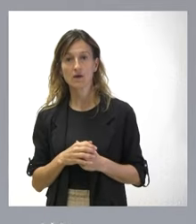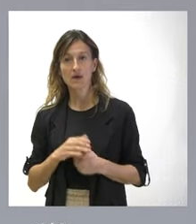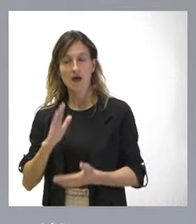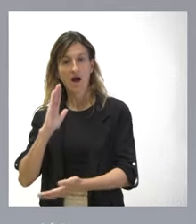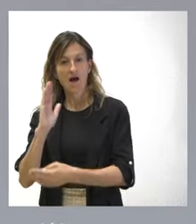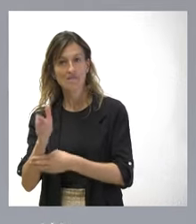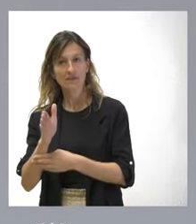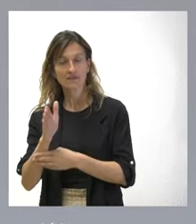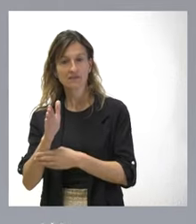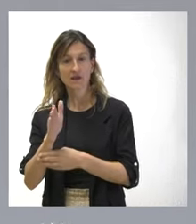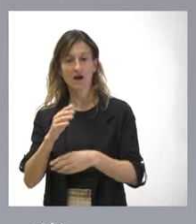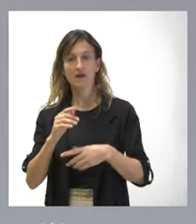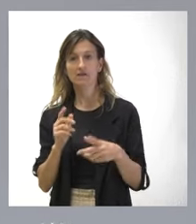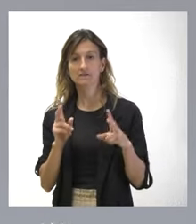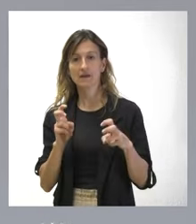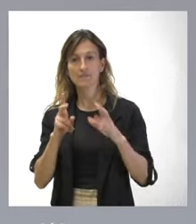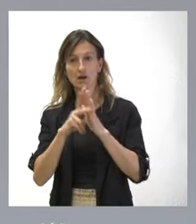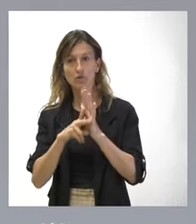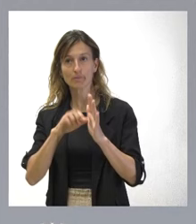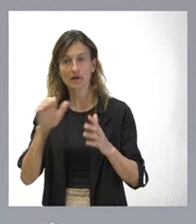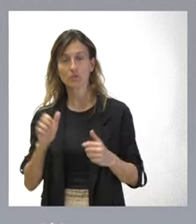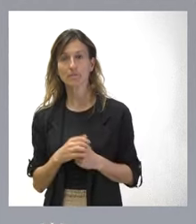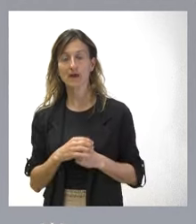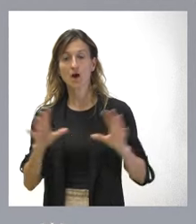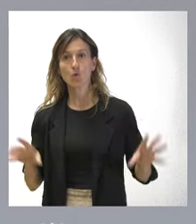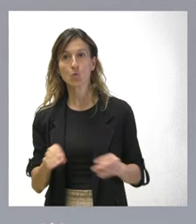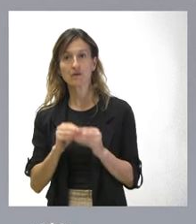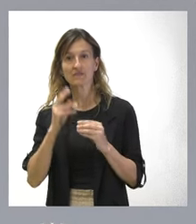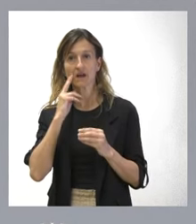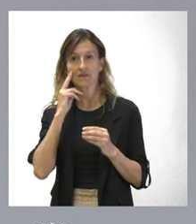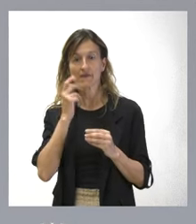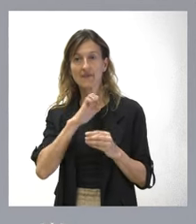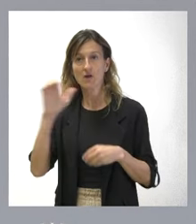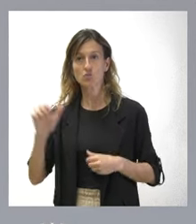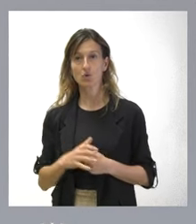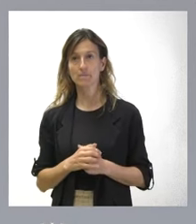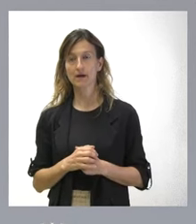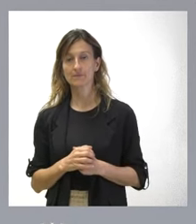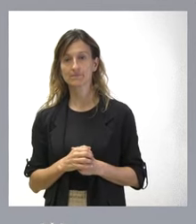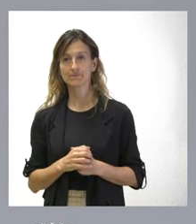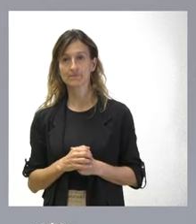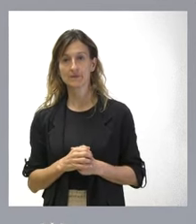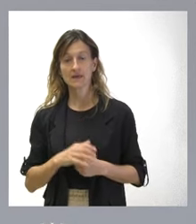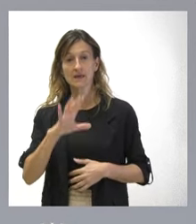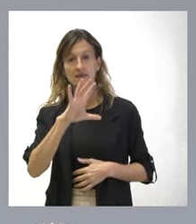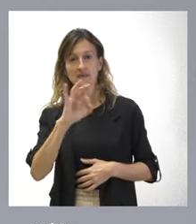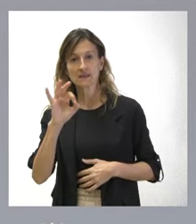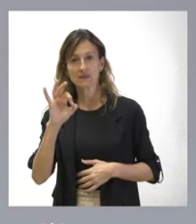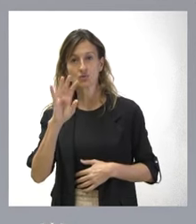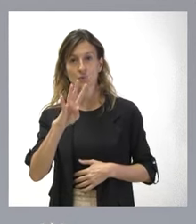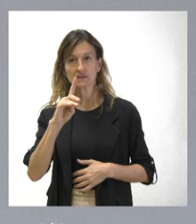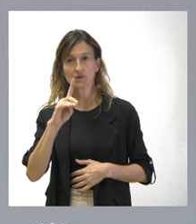la directiva europea que unifica el delito de terrorismo en toda Europa, concretamente la directiva 541